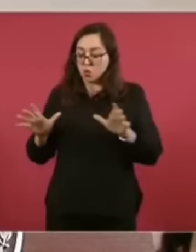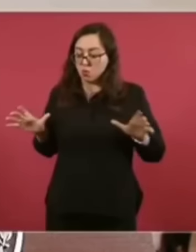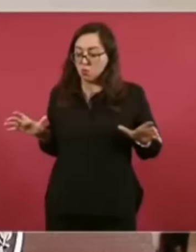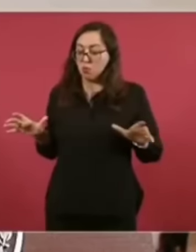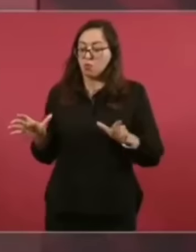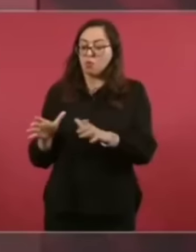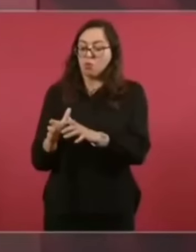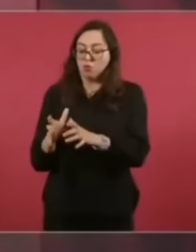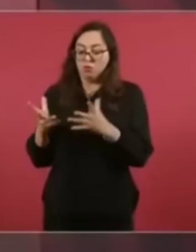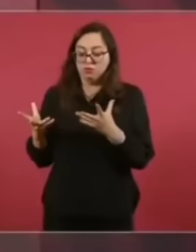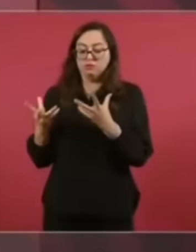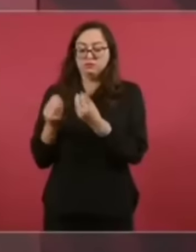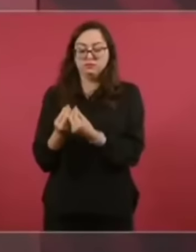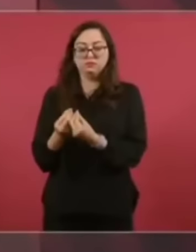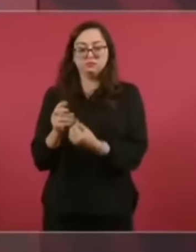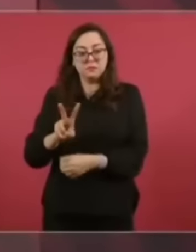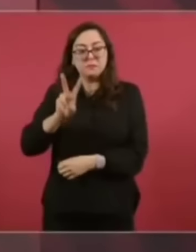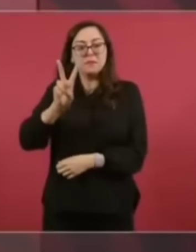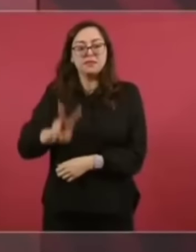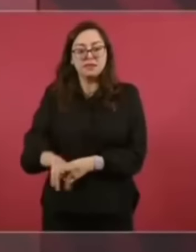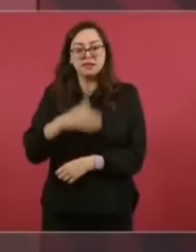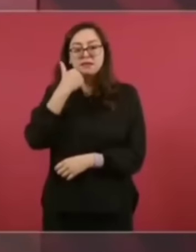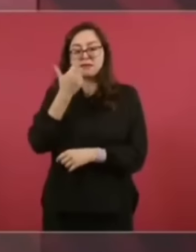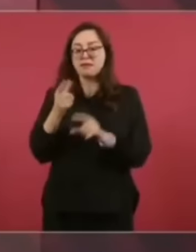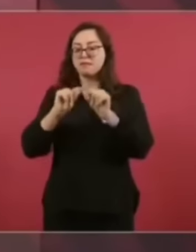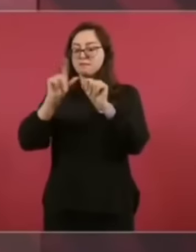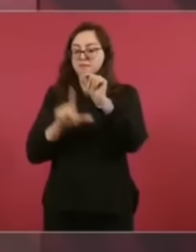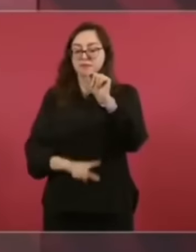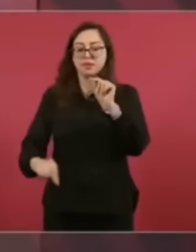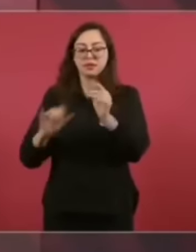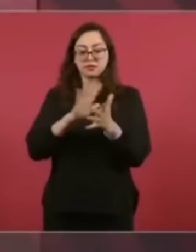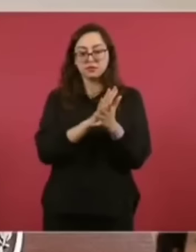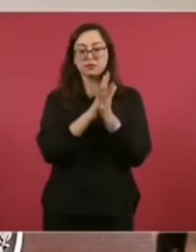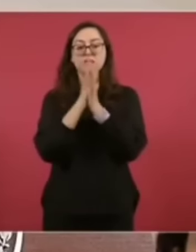cambiar de verdad la vida pública de México.